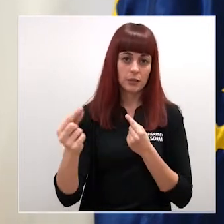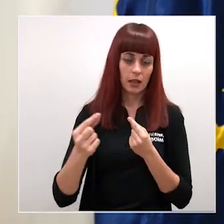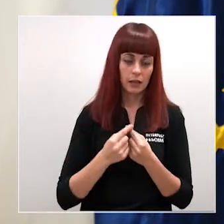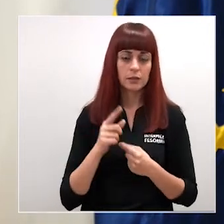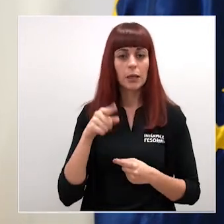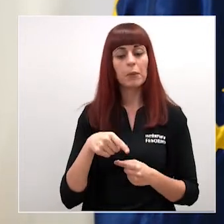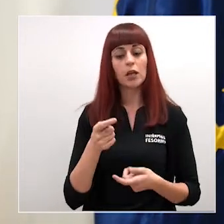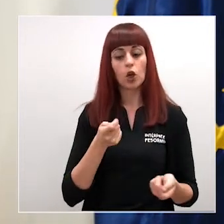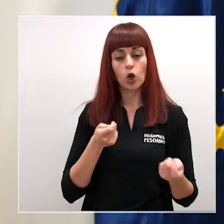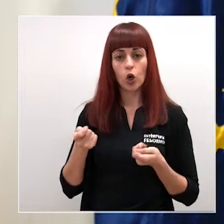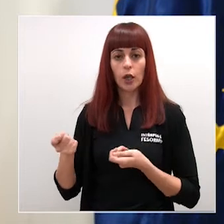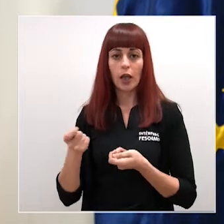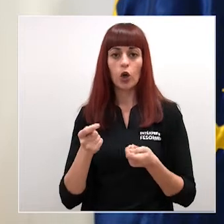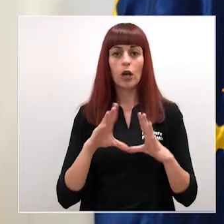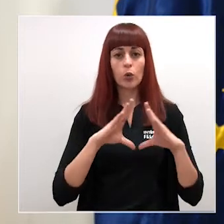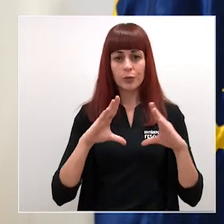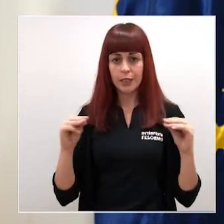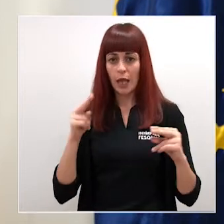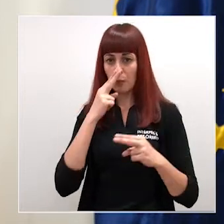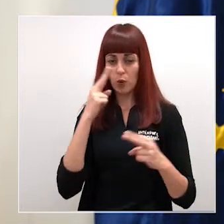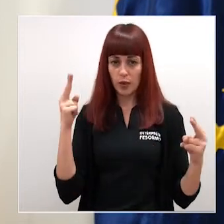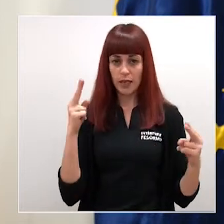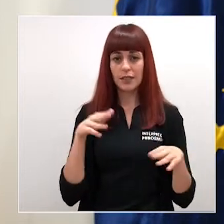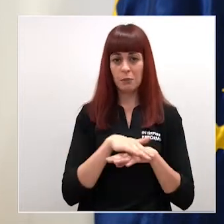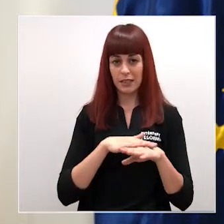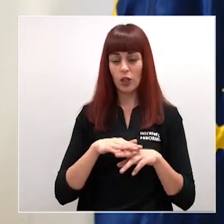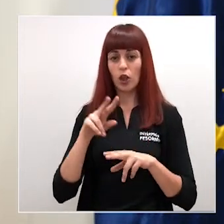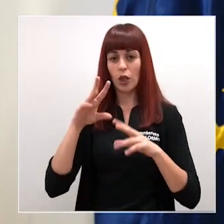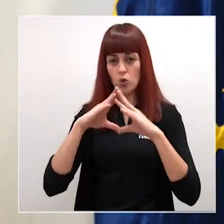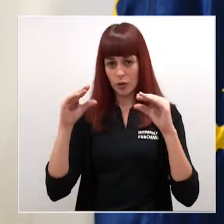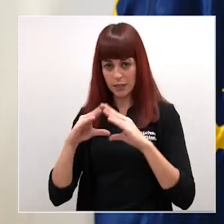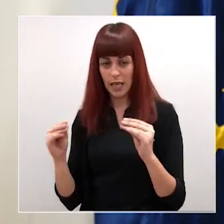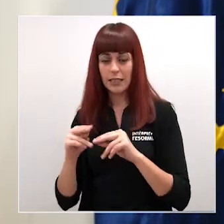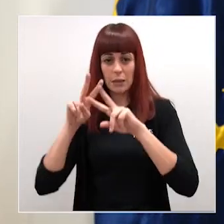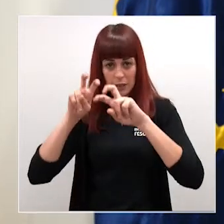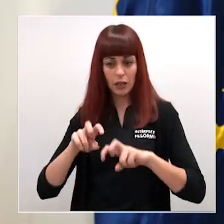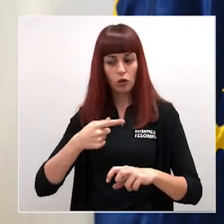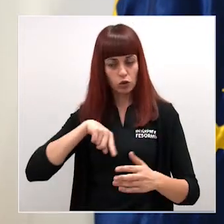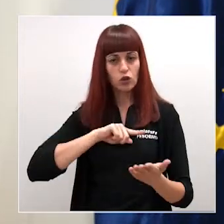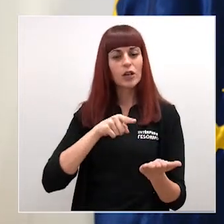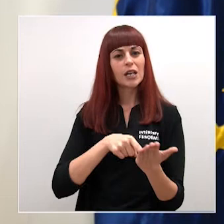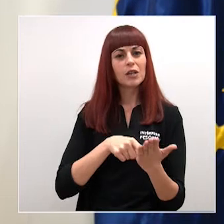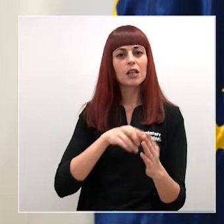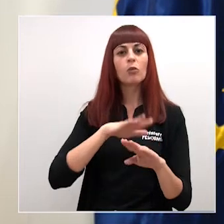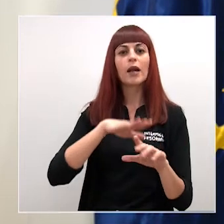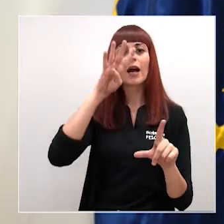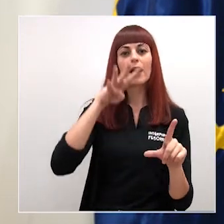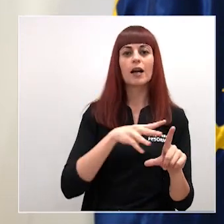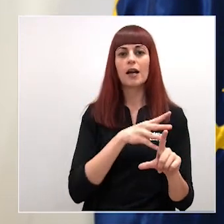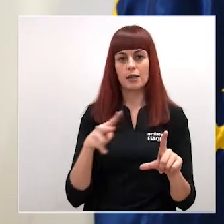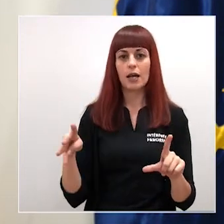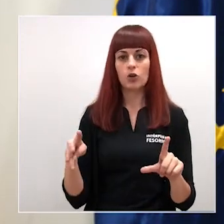universidades públicas y ante el Ministerio de Universidades y Educación hemos sido bastante reivindicativos para fijar el calendario de la EBAU